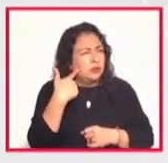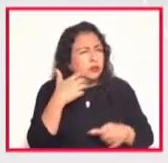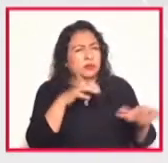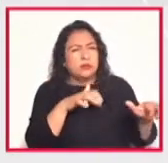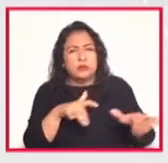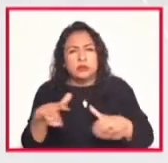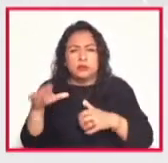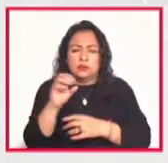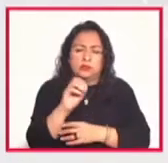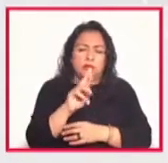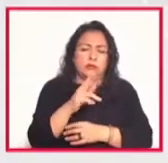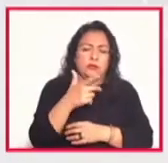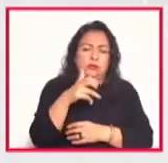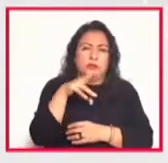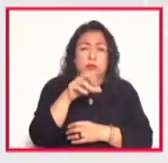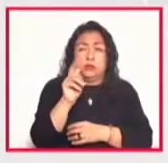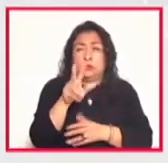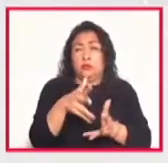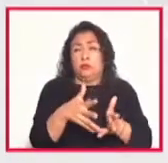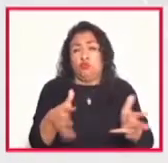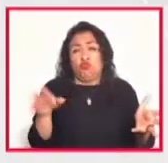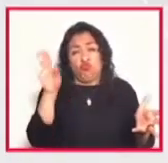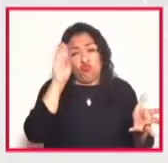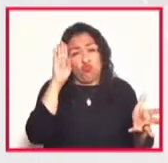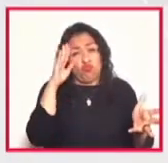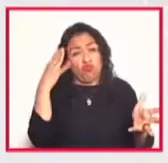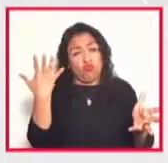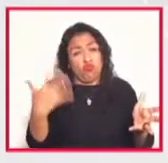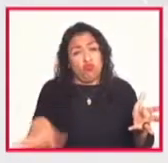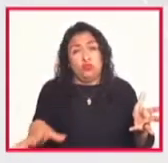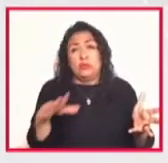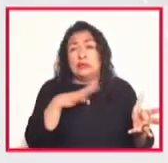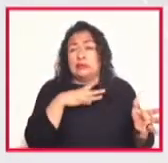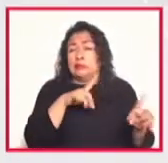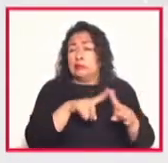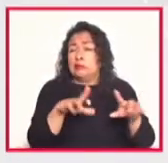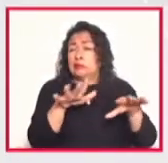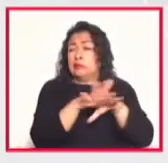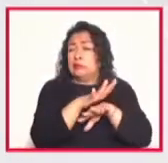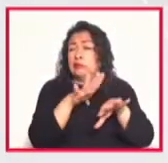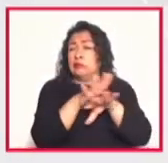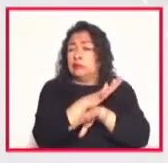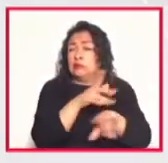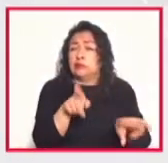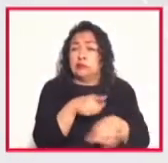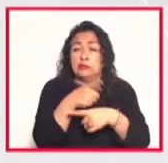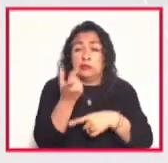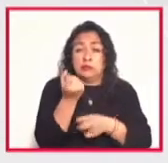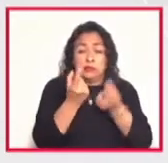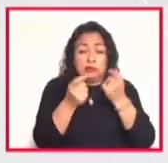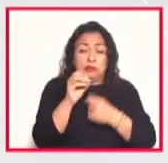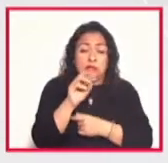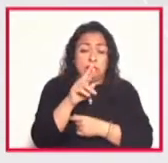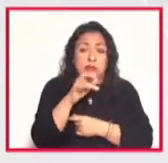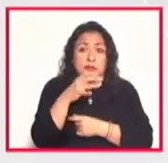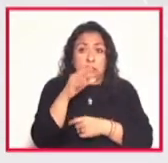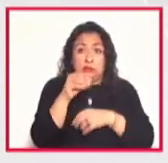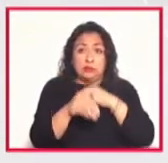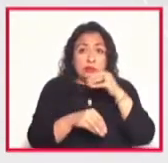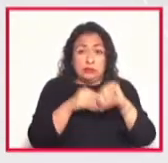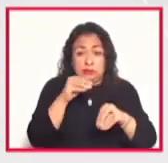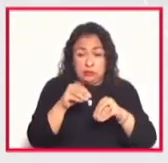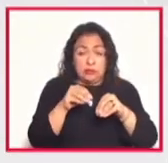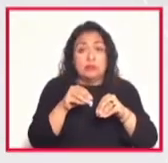instrumento tan grande y además con tantas variaciones porque hay órganos como construcciones de ellos